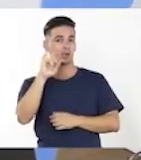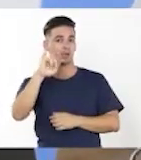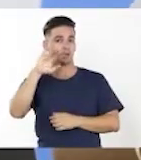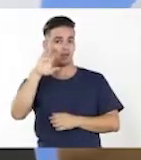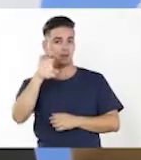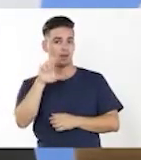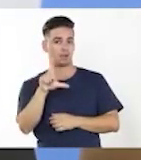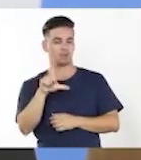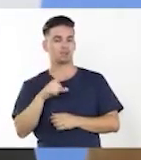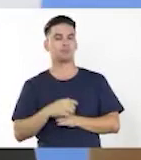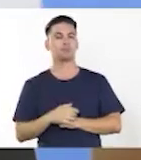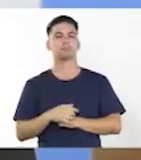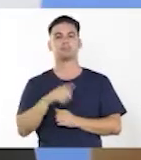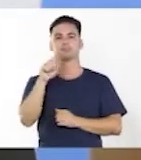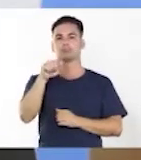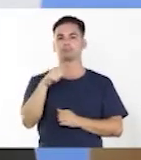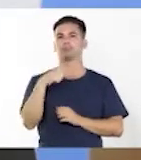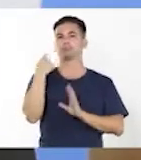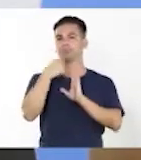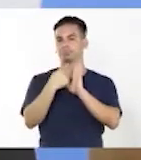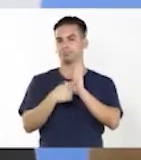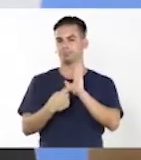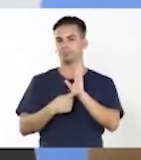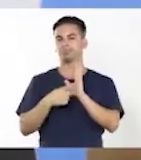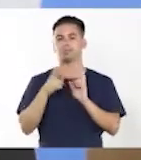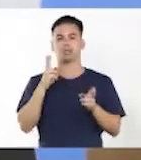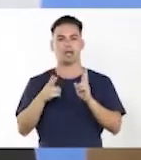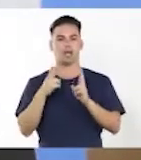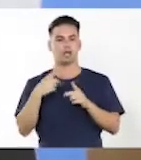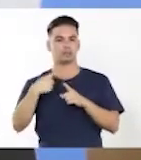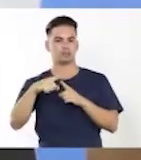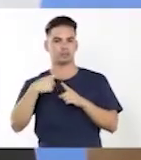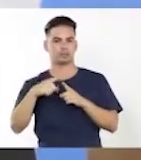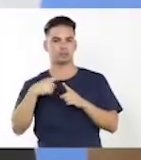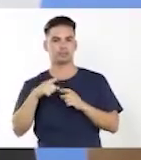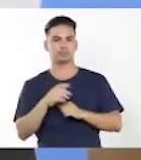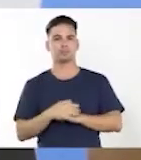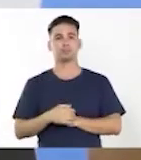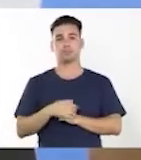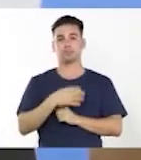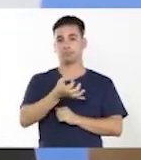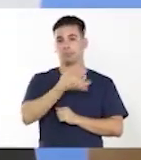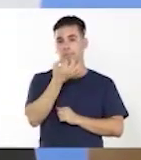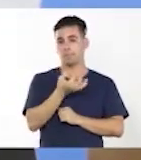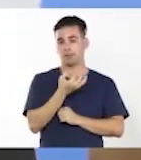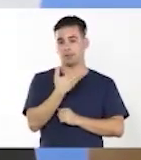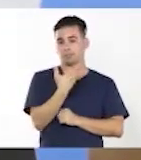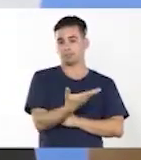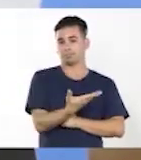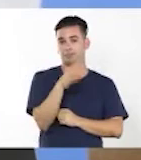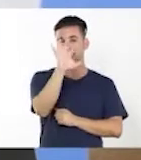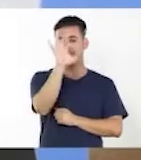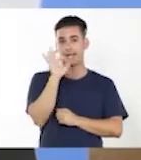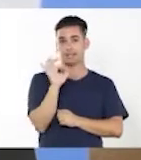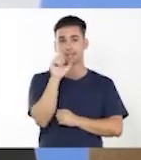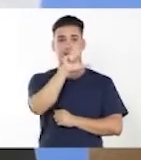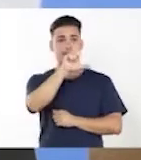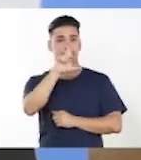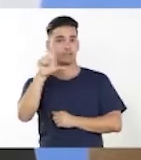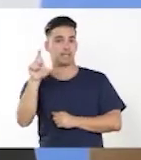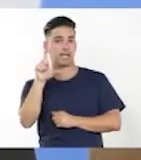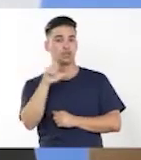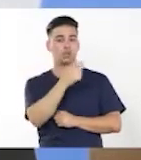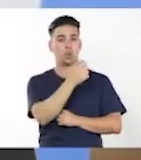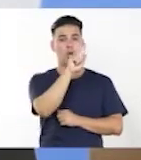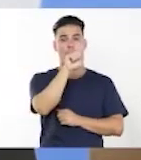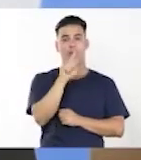una serie de ejercicios. Y nos dice, extrae del texto, inciso A, dos